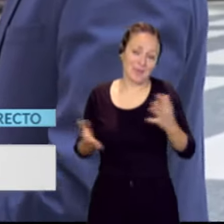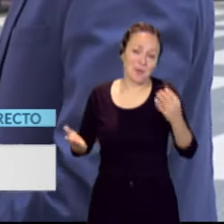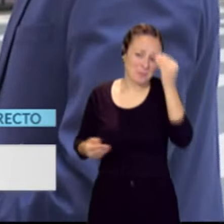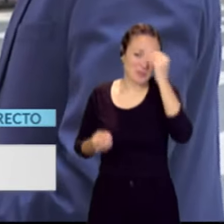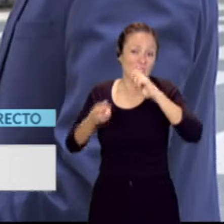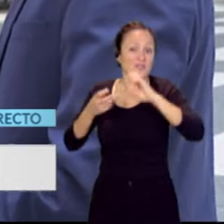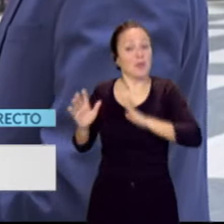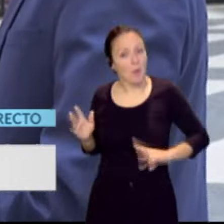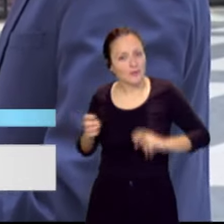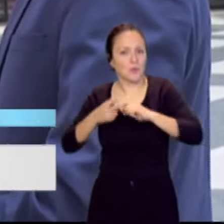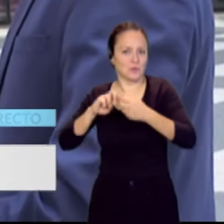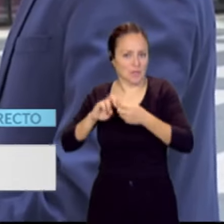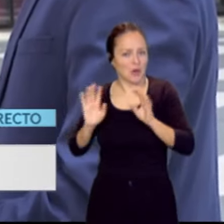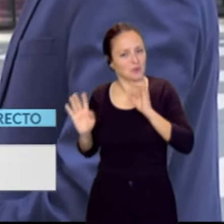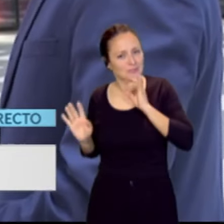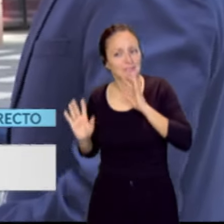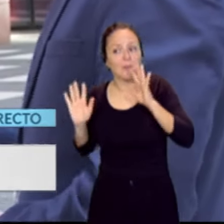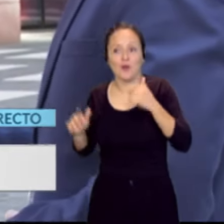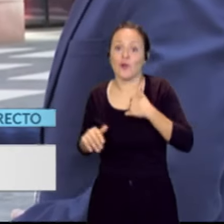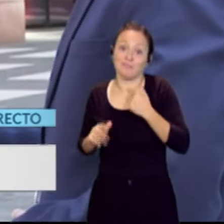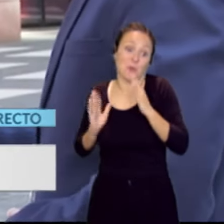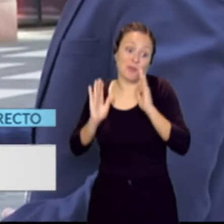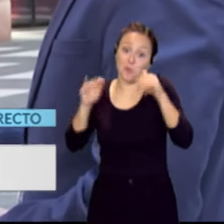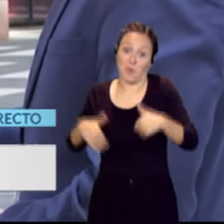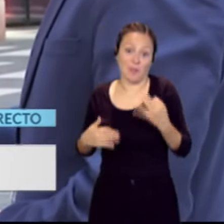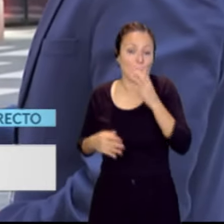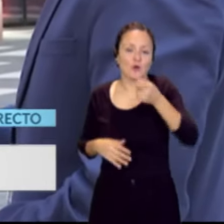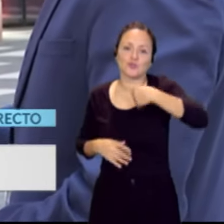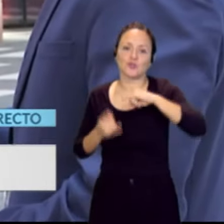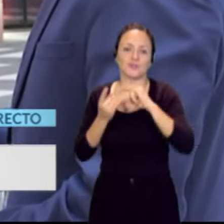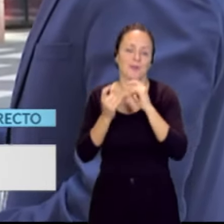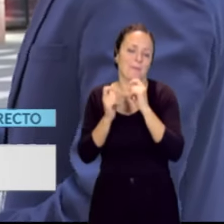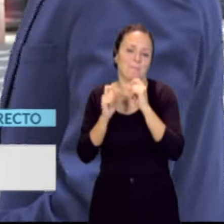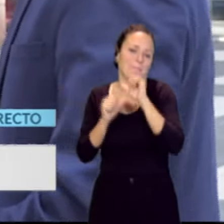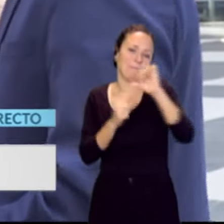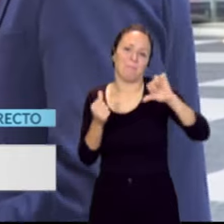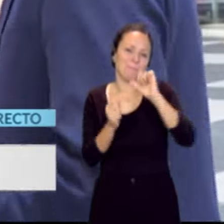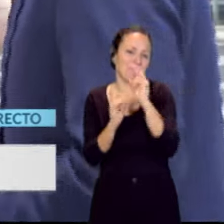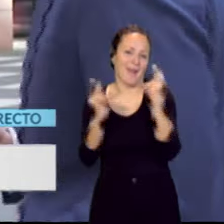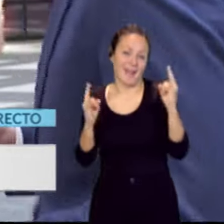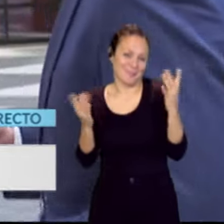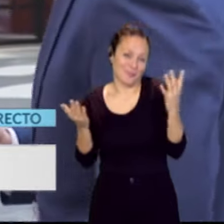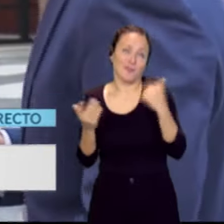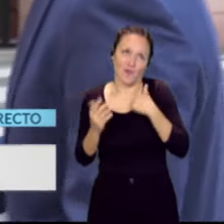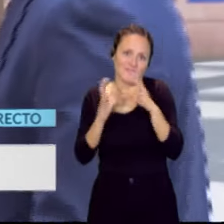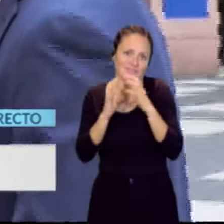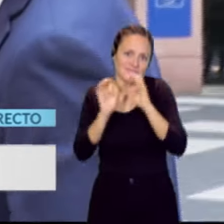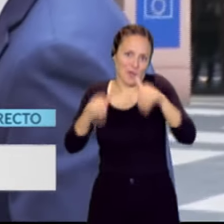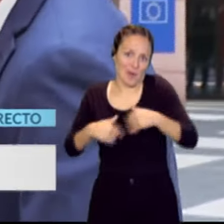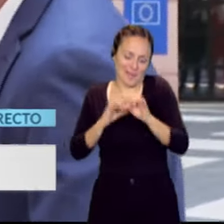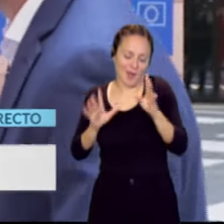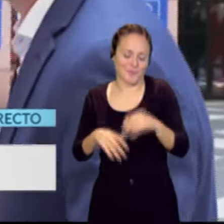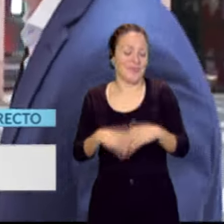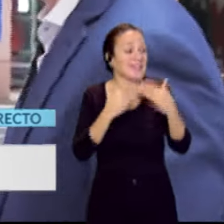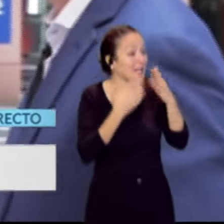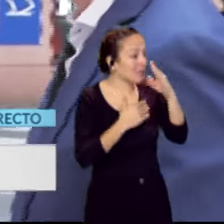Bruselas estoy muy contenta, pero en algún momento habrá que volver porque es que lo que tenemos es un paraíso y me encantaría por volver, claro. Pues Carmen, muchísimas gracias por atender a